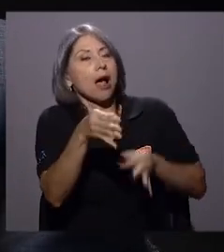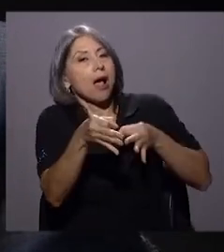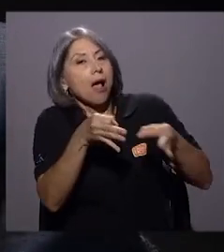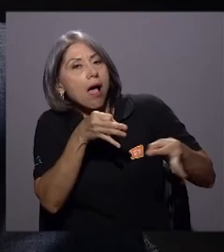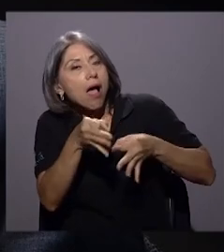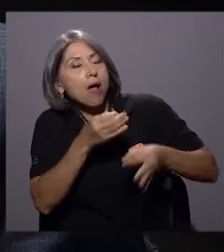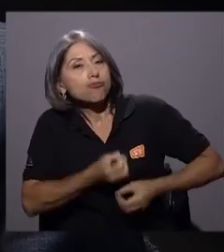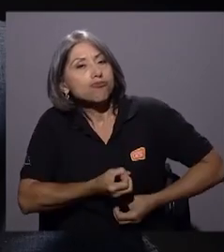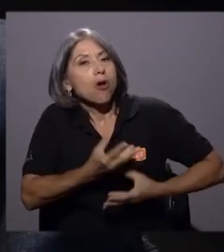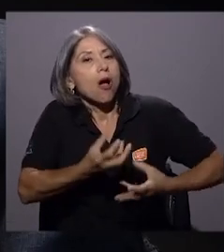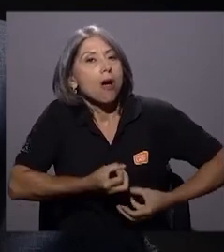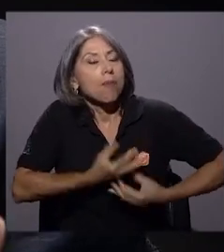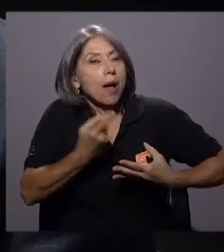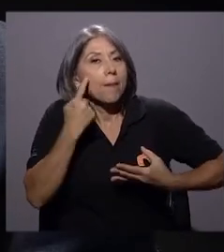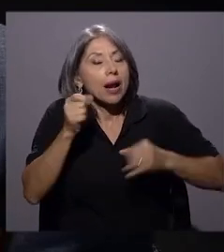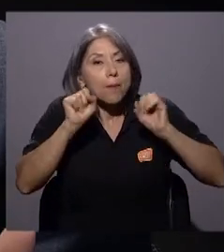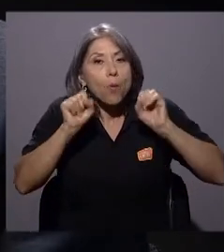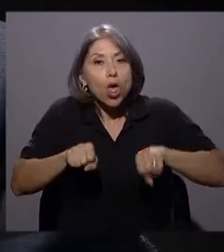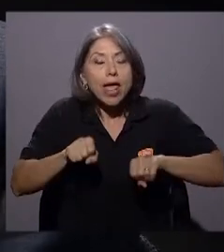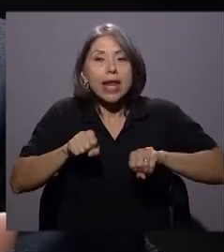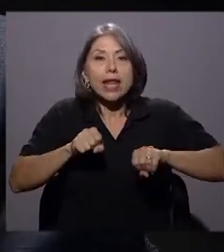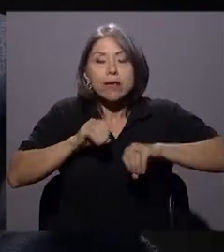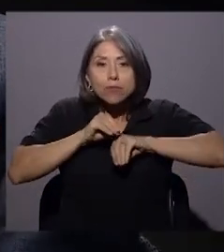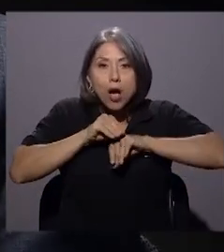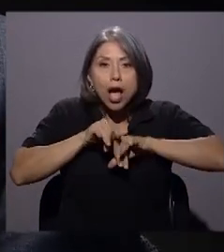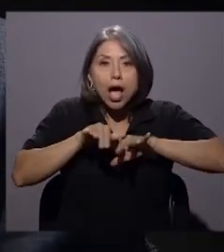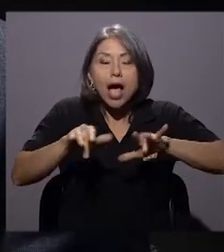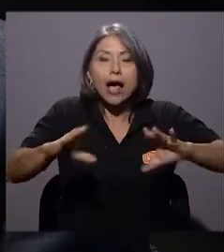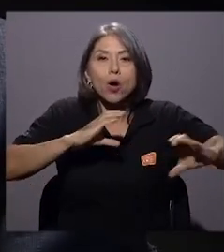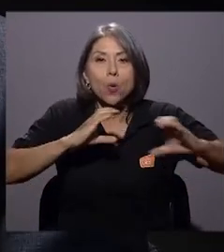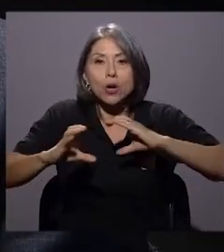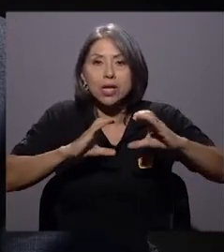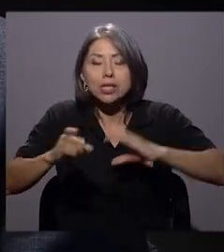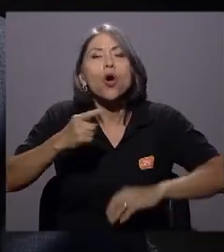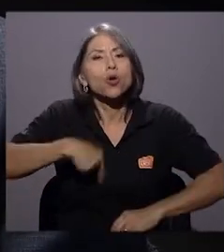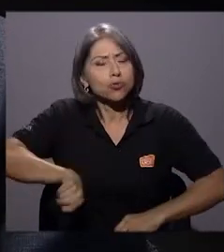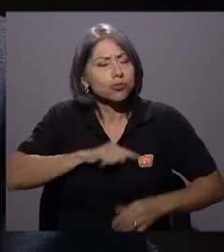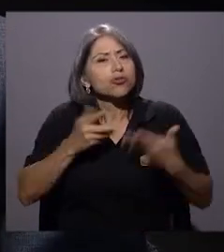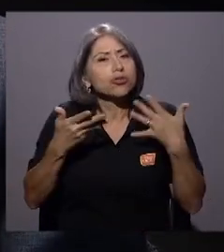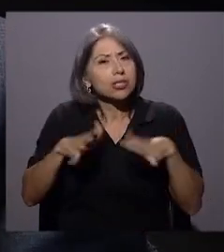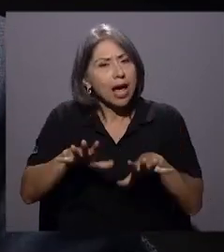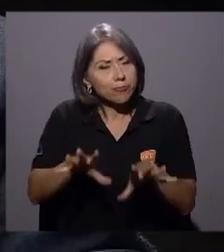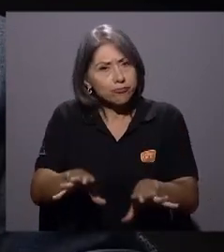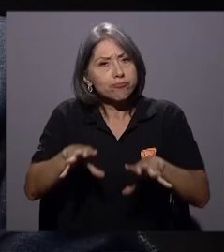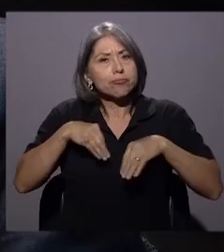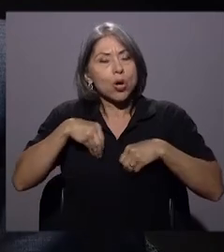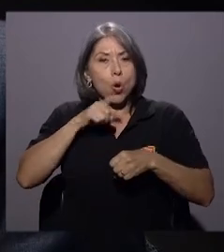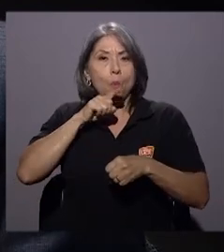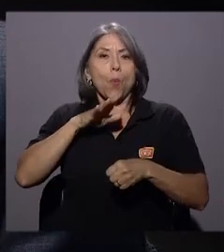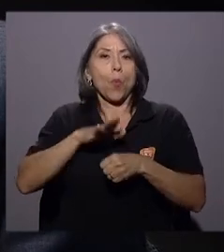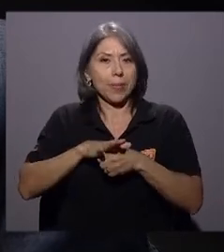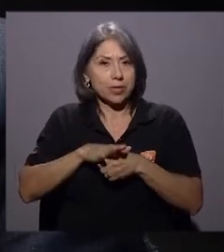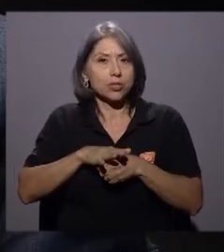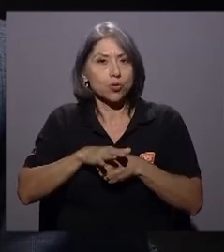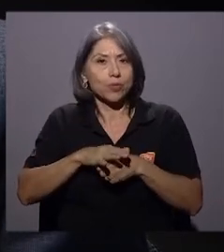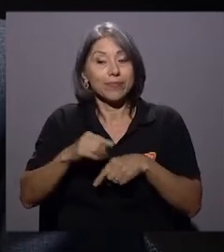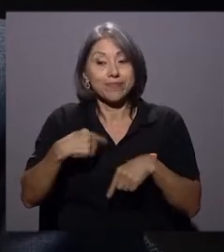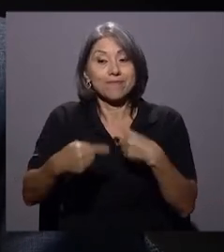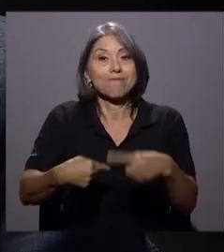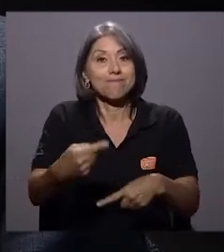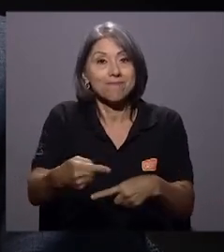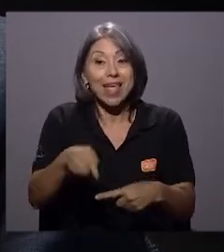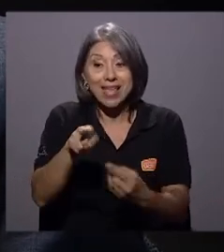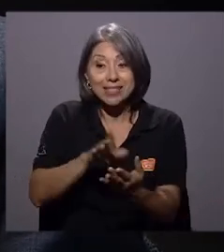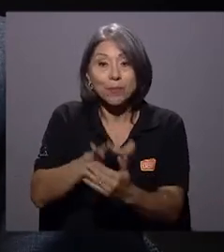la comunicación. Y por supuesto que nosotros hemos adquirido un compromiso de llevarlo a plenario. Este